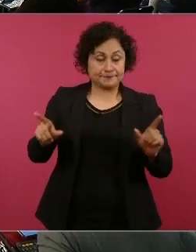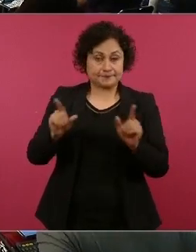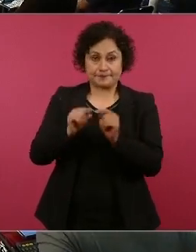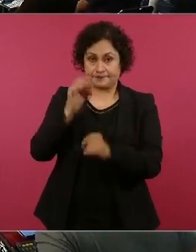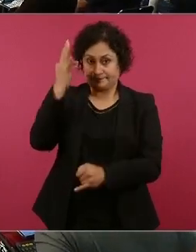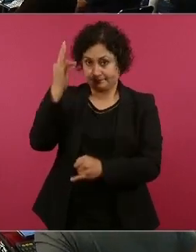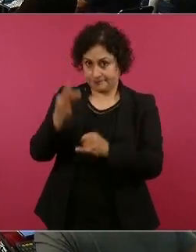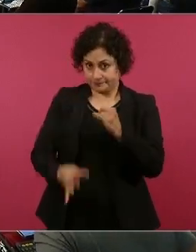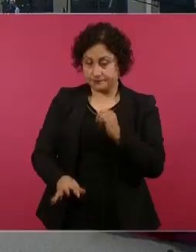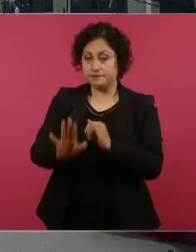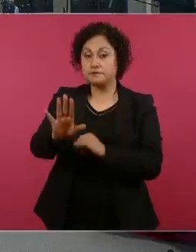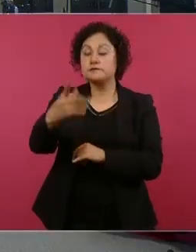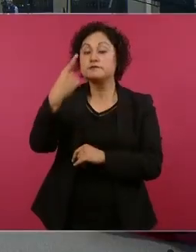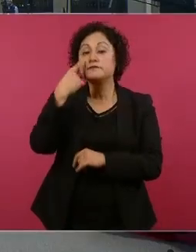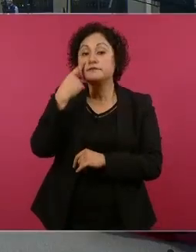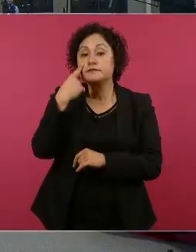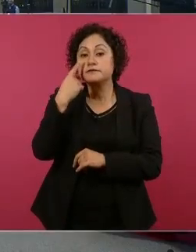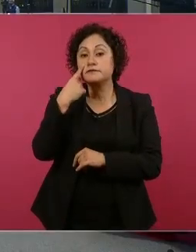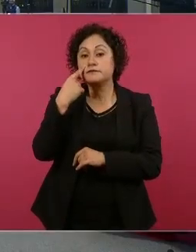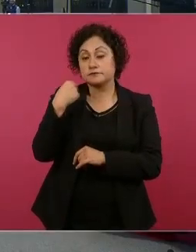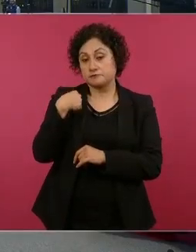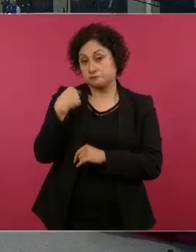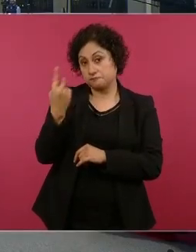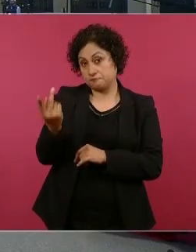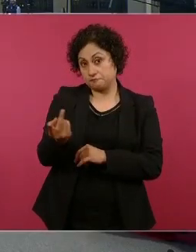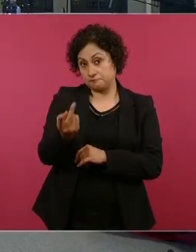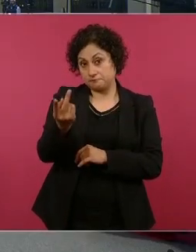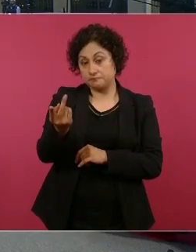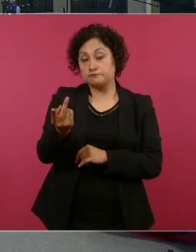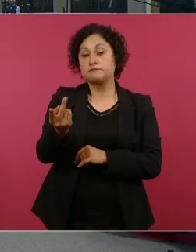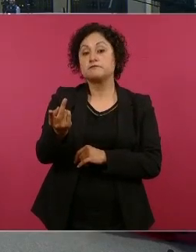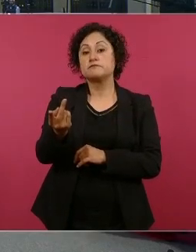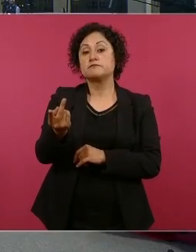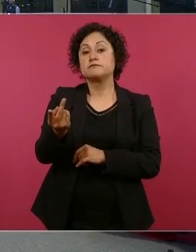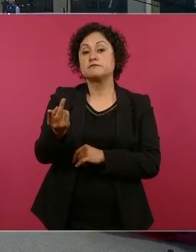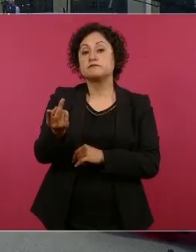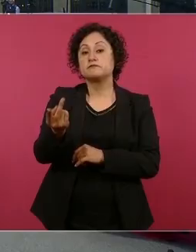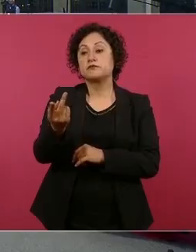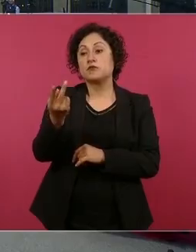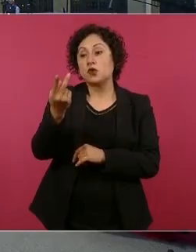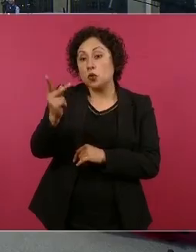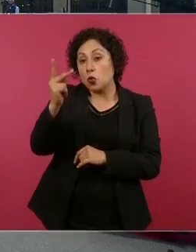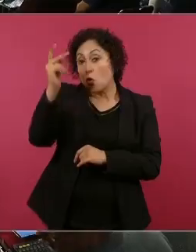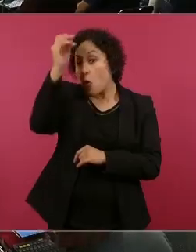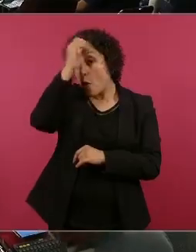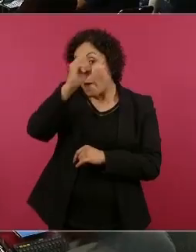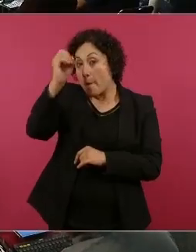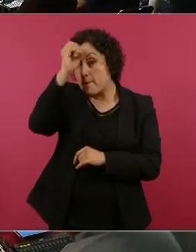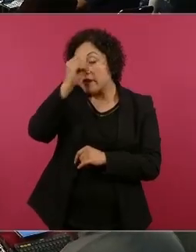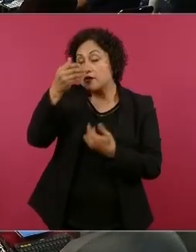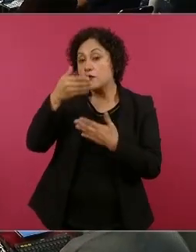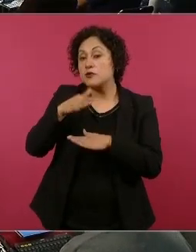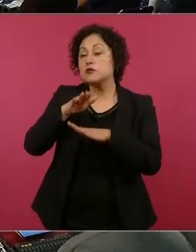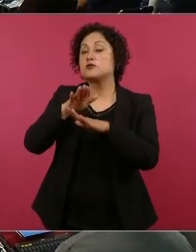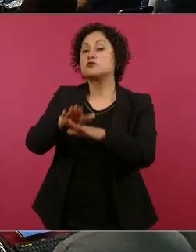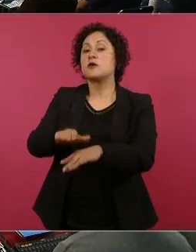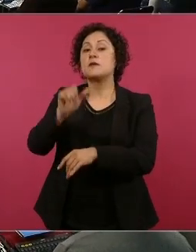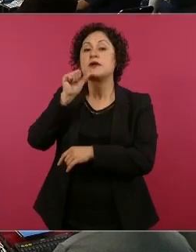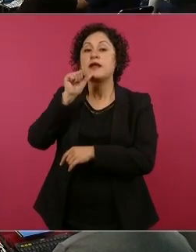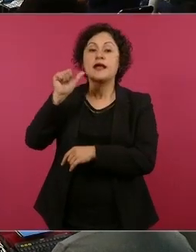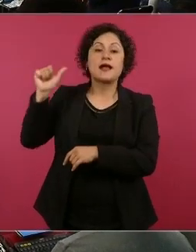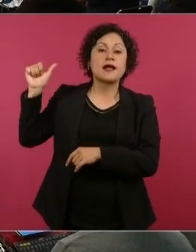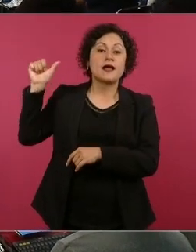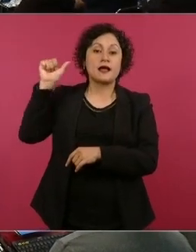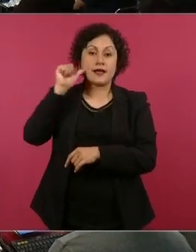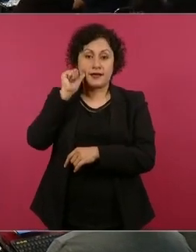si nos pudiera dar su opinión sobre la aclaración que emitió ayer la Fiscalía